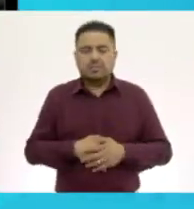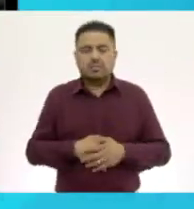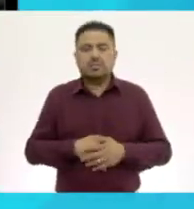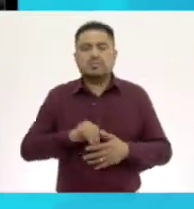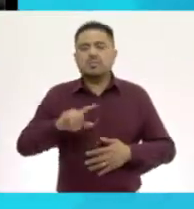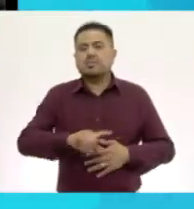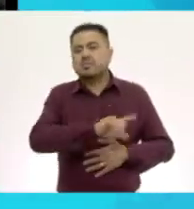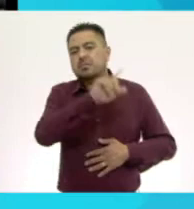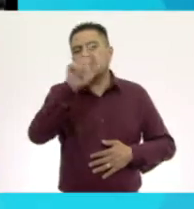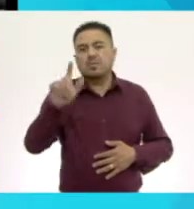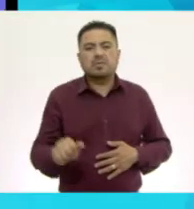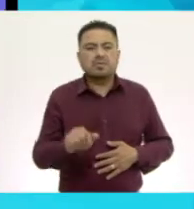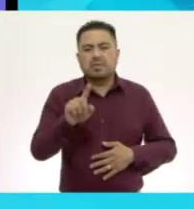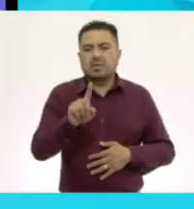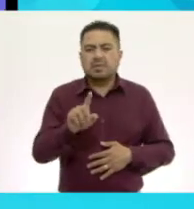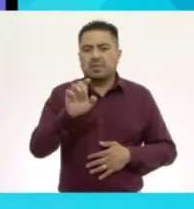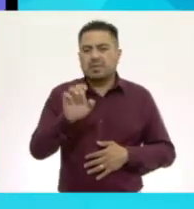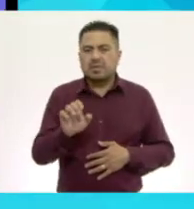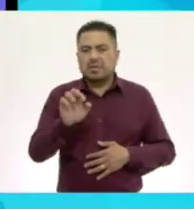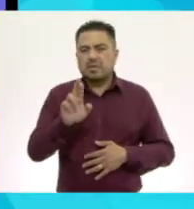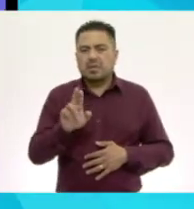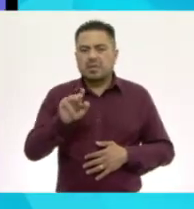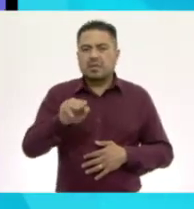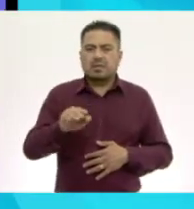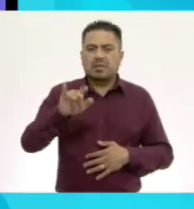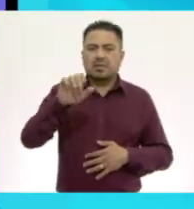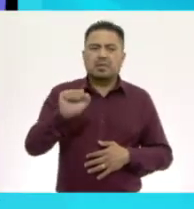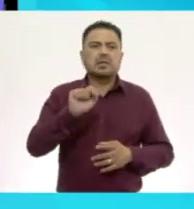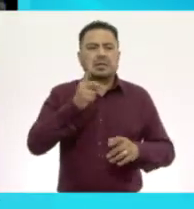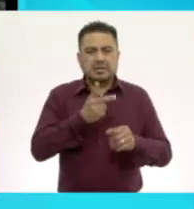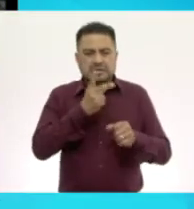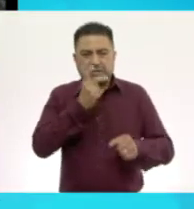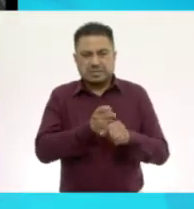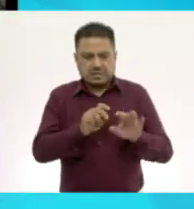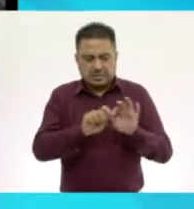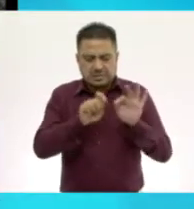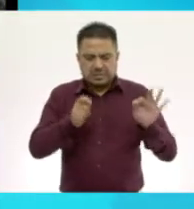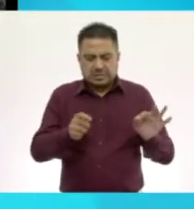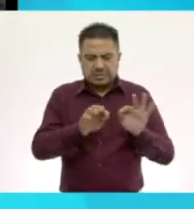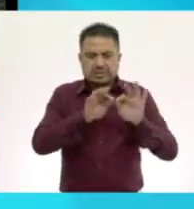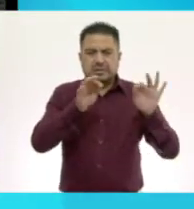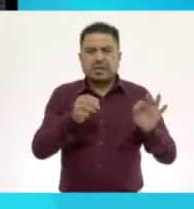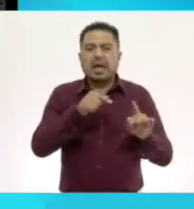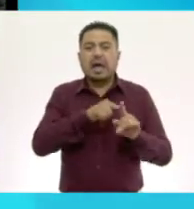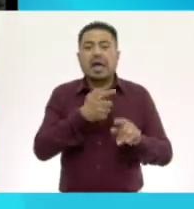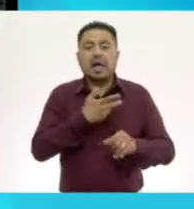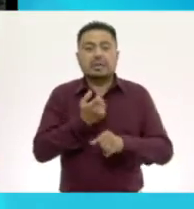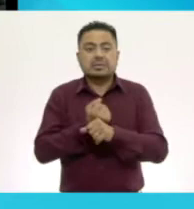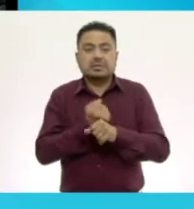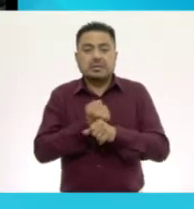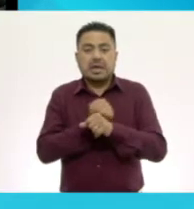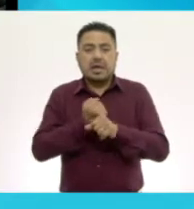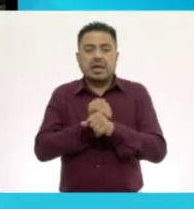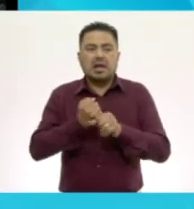Luego, la dermis. Es la segunda capa donde se encuentra la sangre y unos receptores. Unas antenitas de la